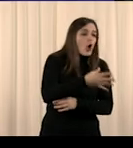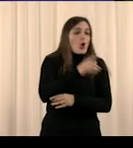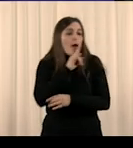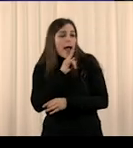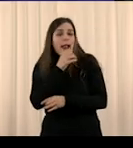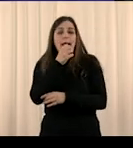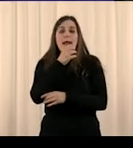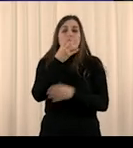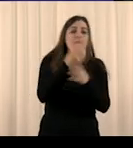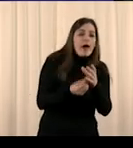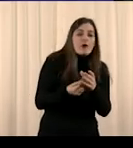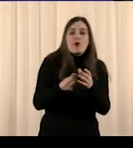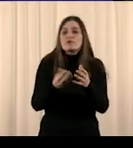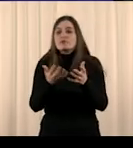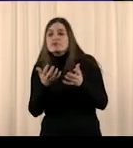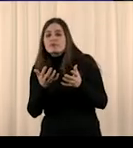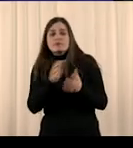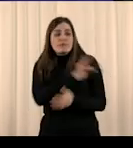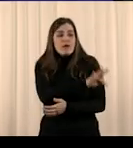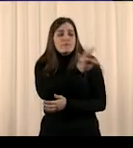aciertos, errores. Eso es todo.